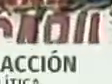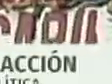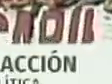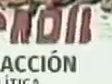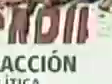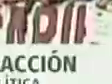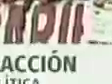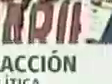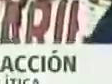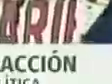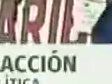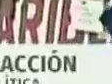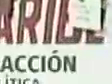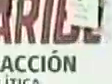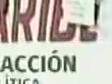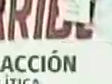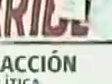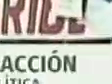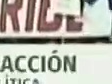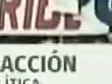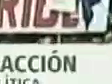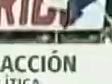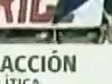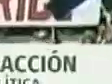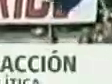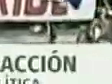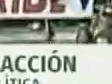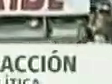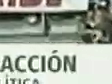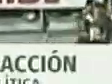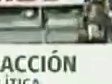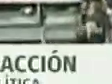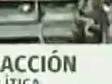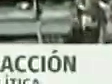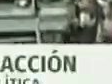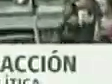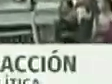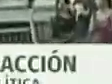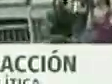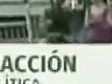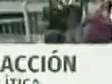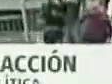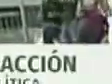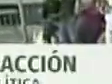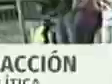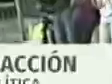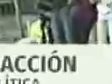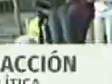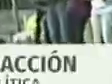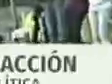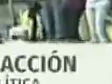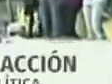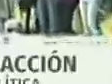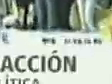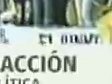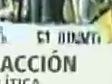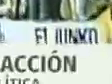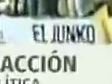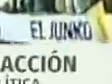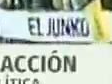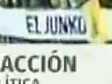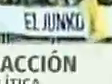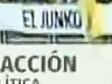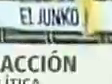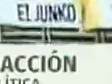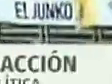se trata entonces de contrarrestar las amenazas que vencita del gobierno de los Estados Unidos allí vemos